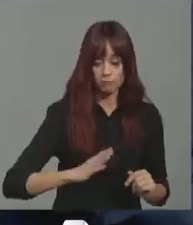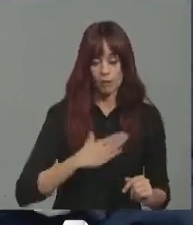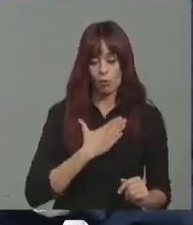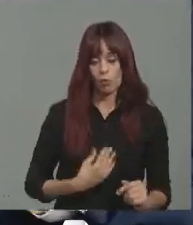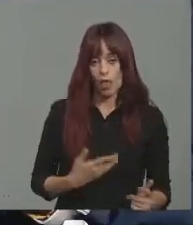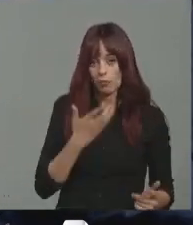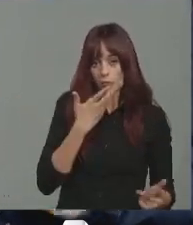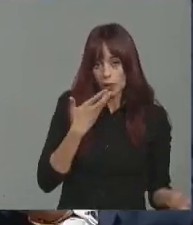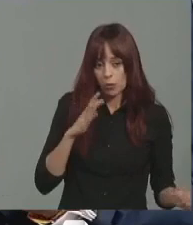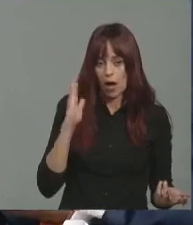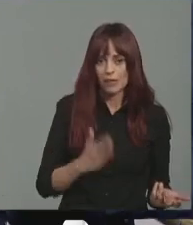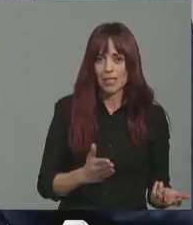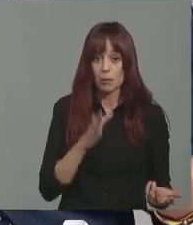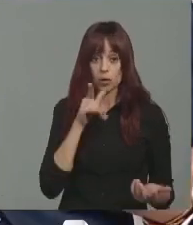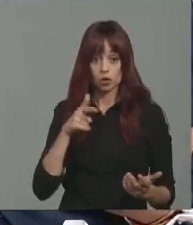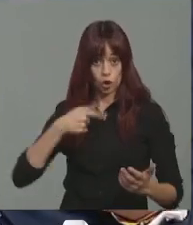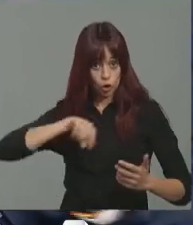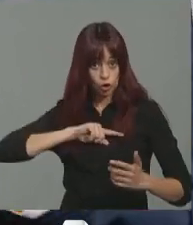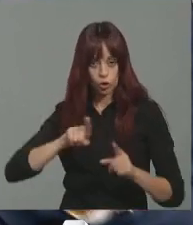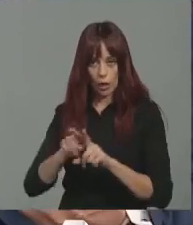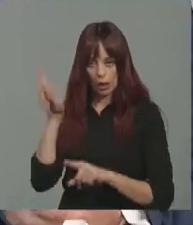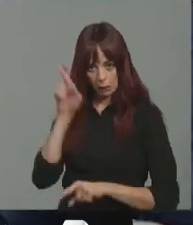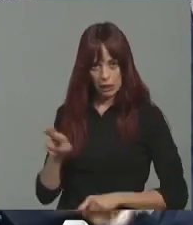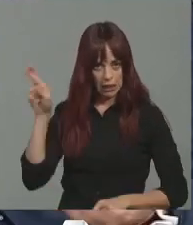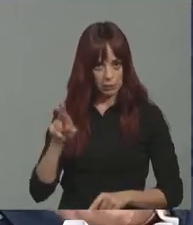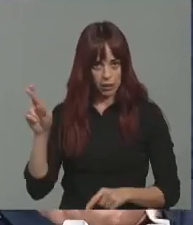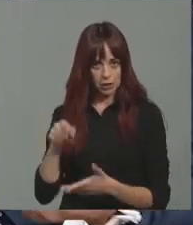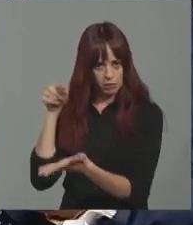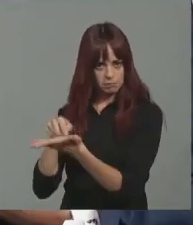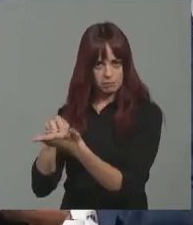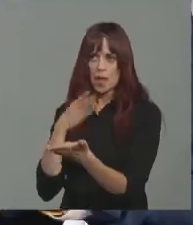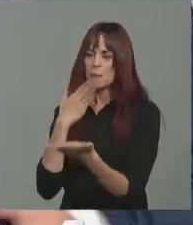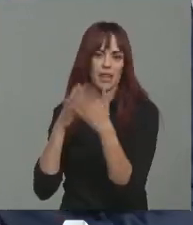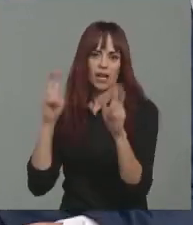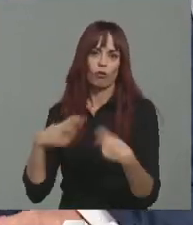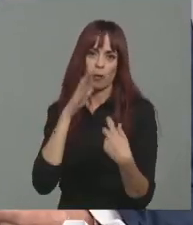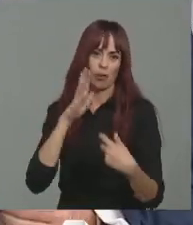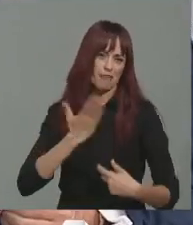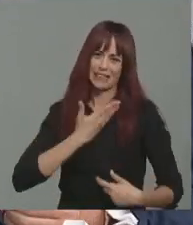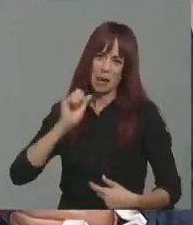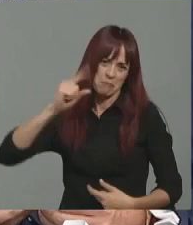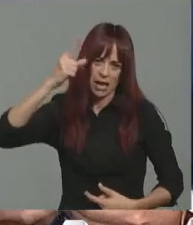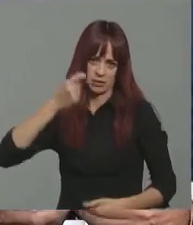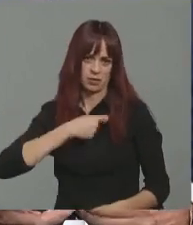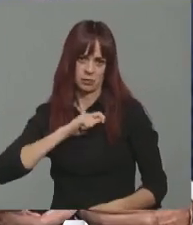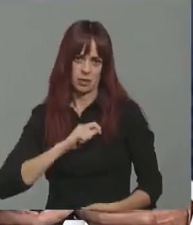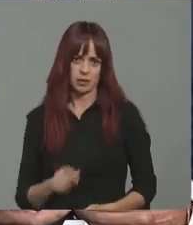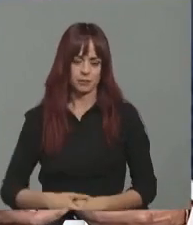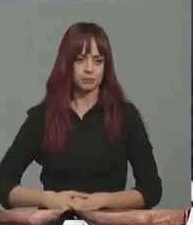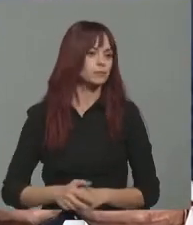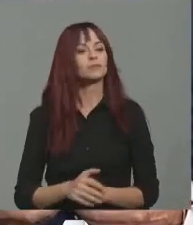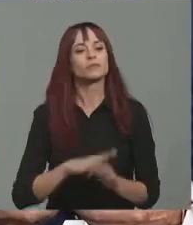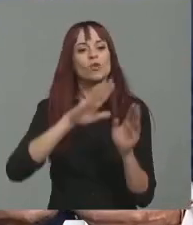autónoma de la región de Murcia. Por eso este consejero es el más beligerante de todos los consejeros de España exigiendo la reforma porque somos los más perjudicados. Yo la última